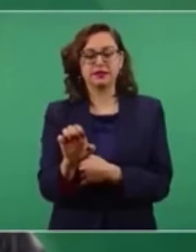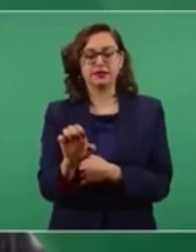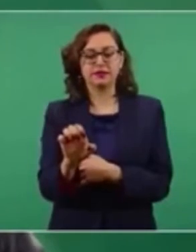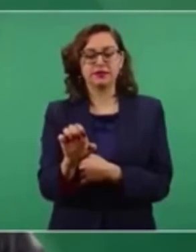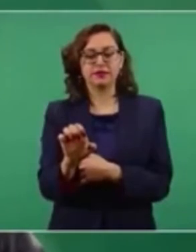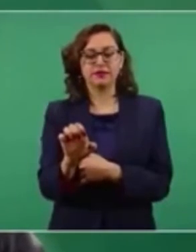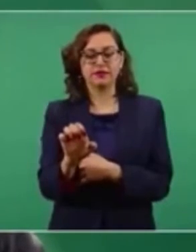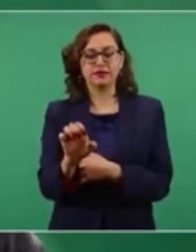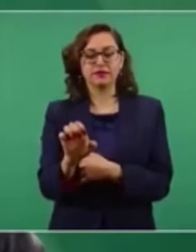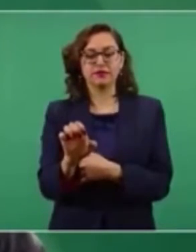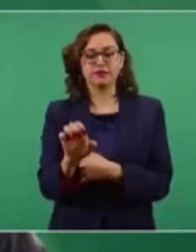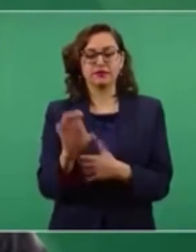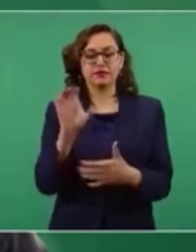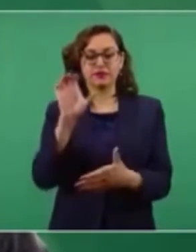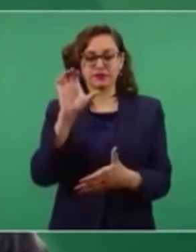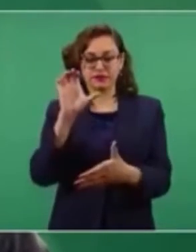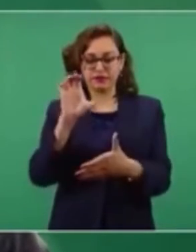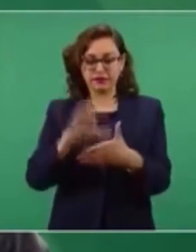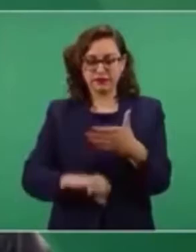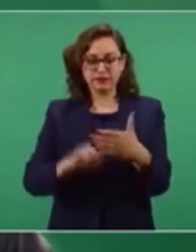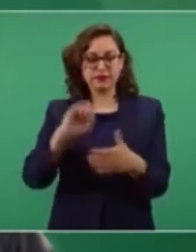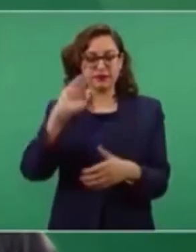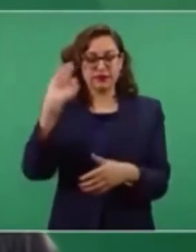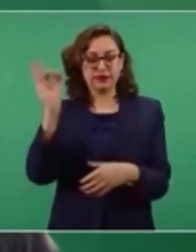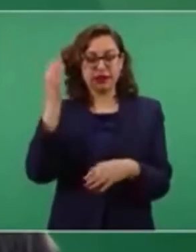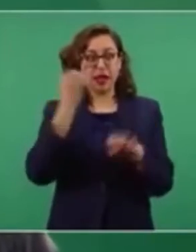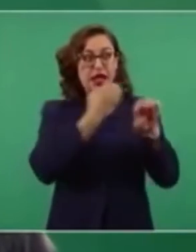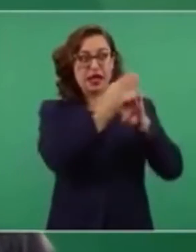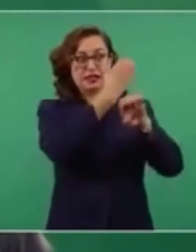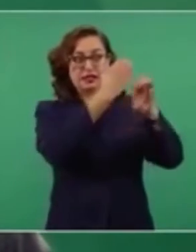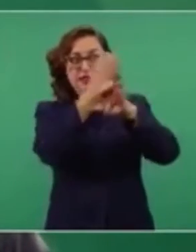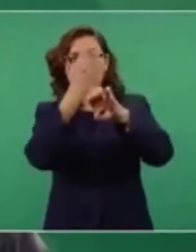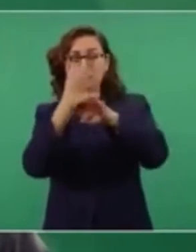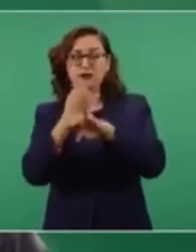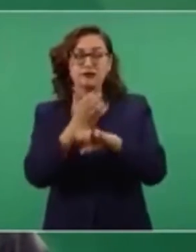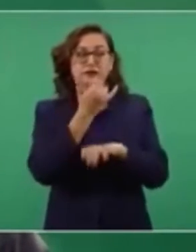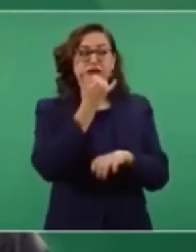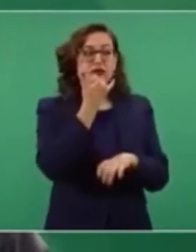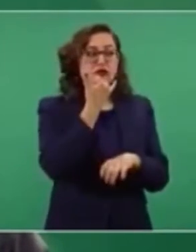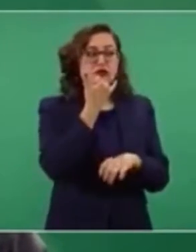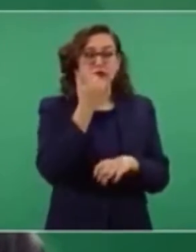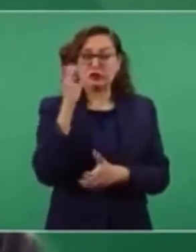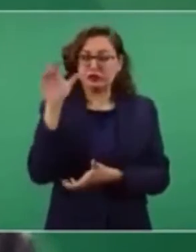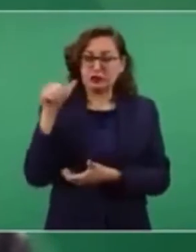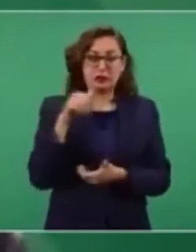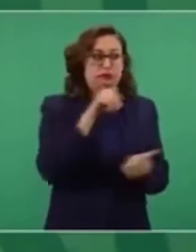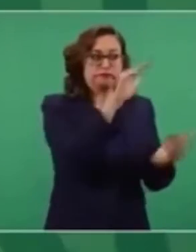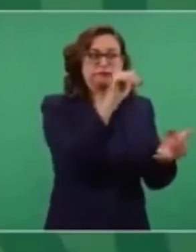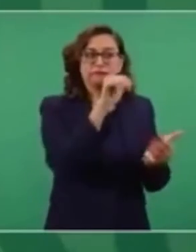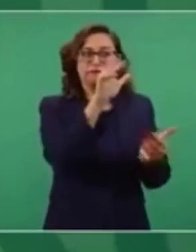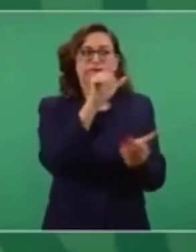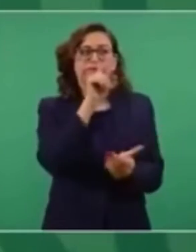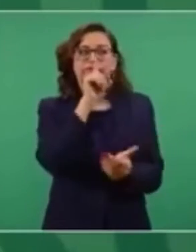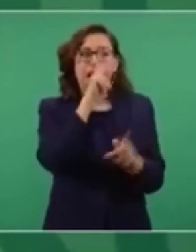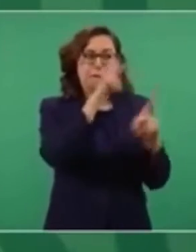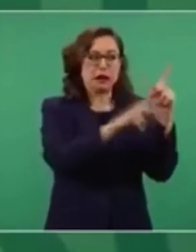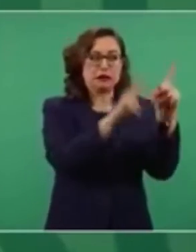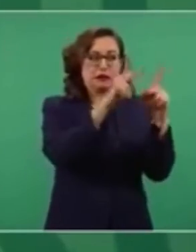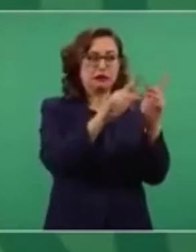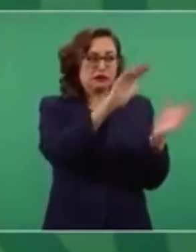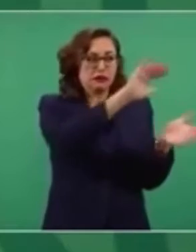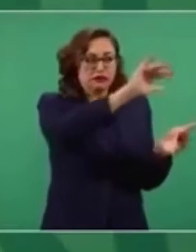descontaron participaciones federales a los estados, que diga